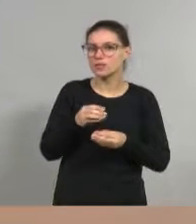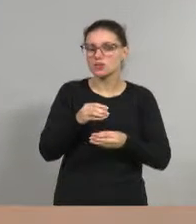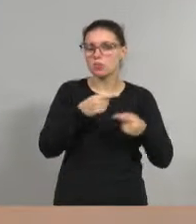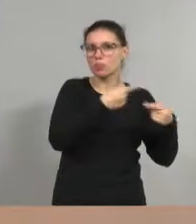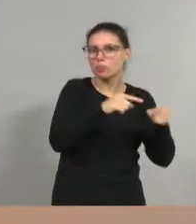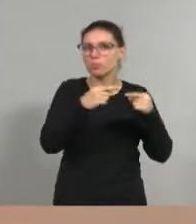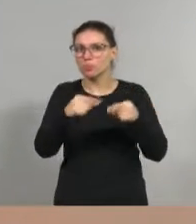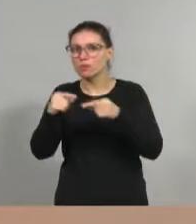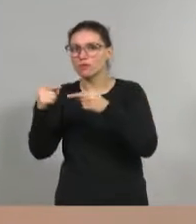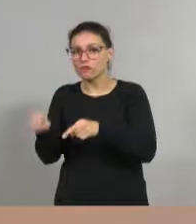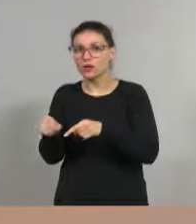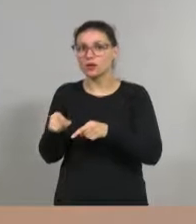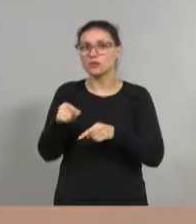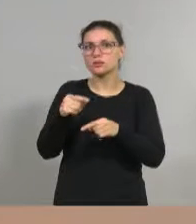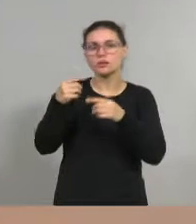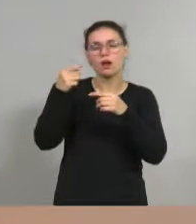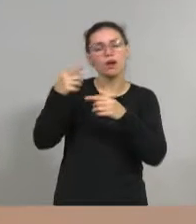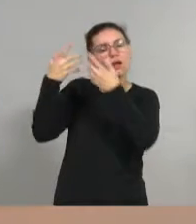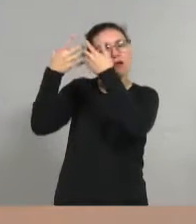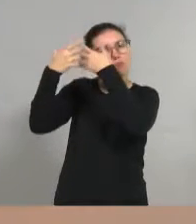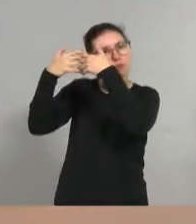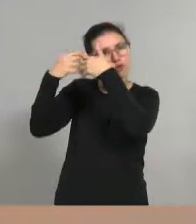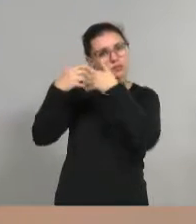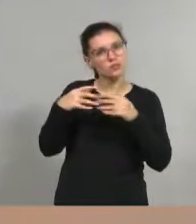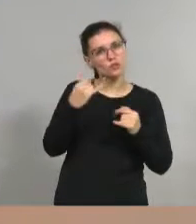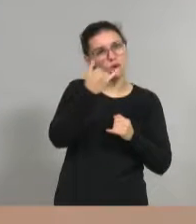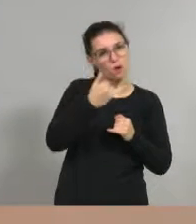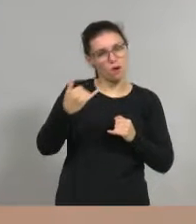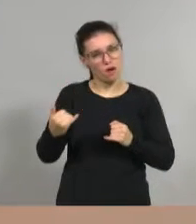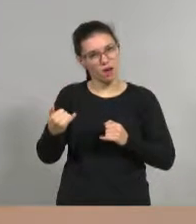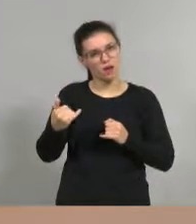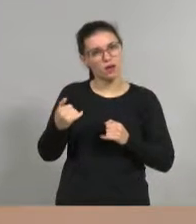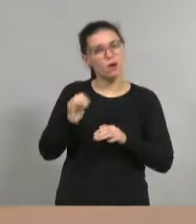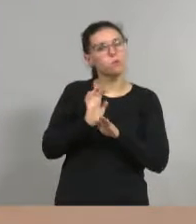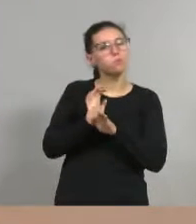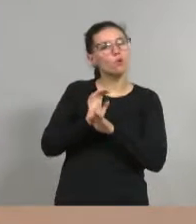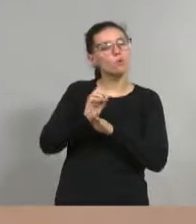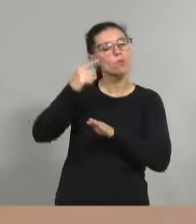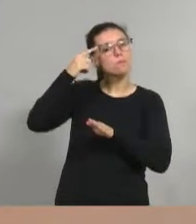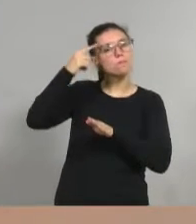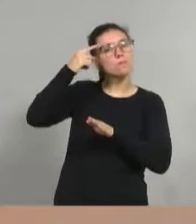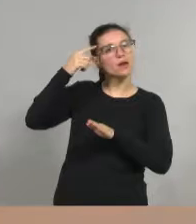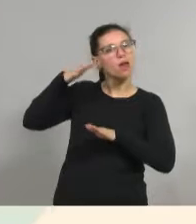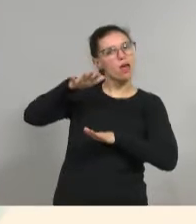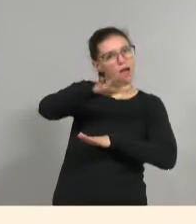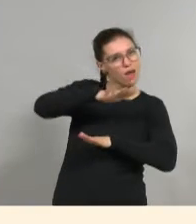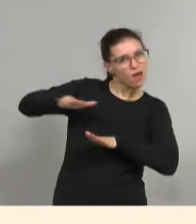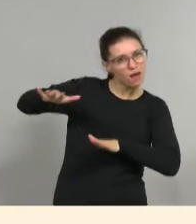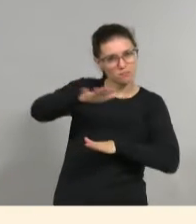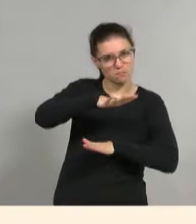a nivel de procesos y se dé una mirada estratégica amplia de la tarea puntual que se realiza.